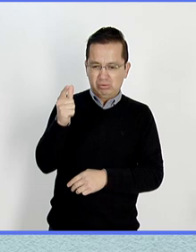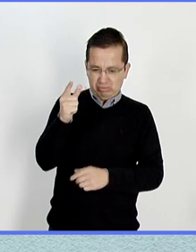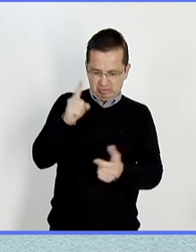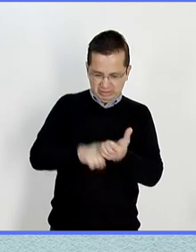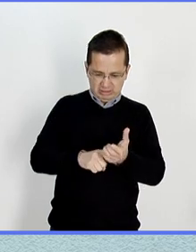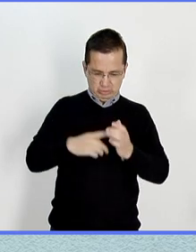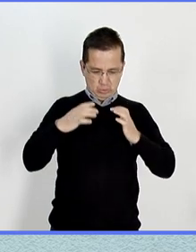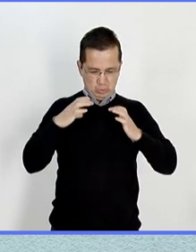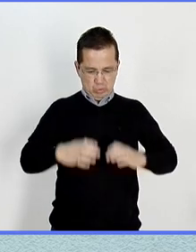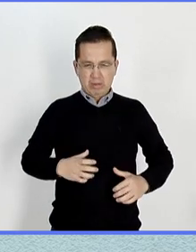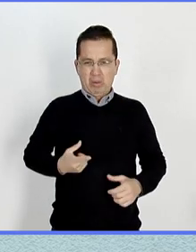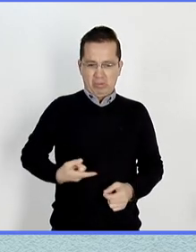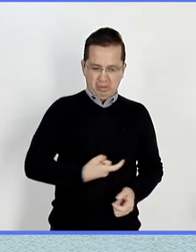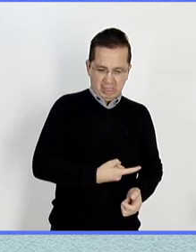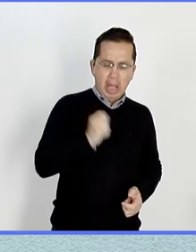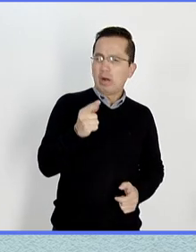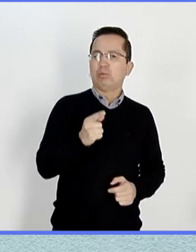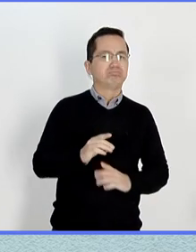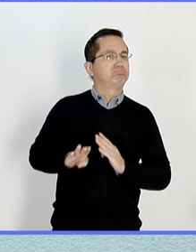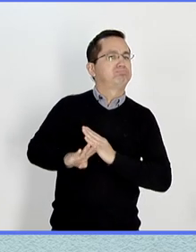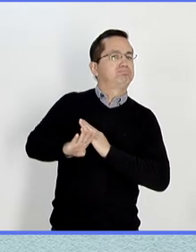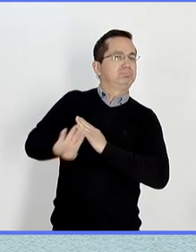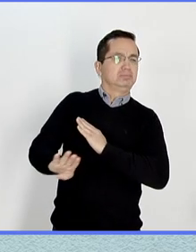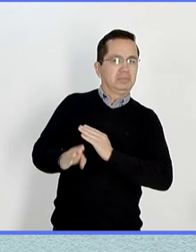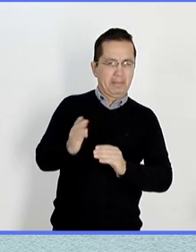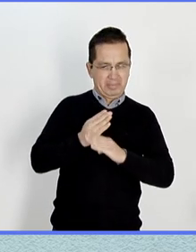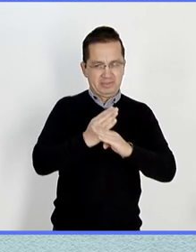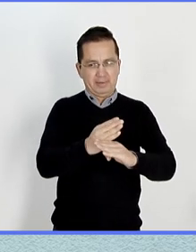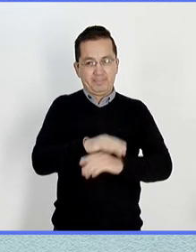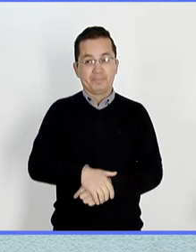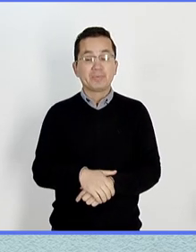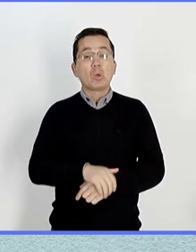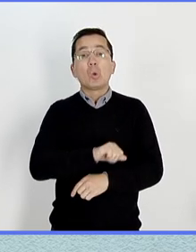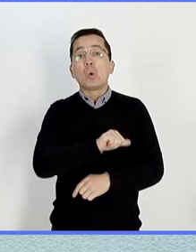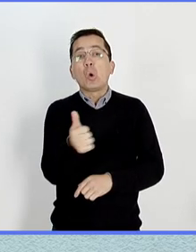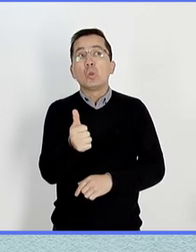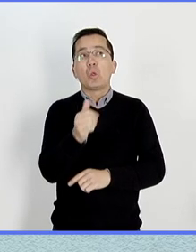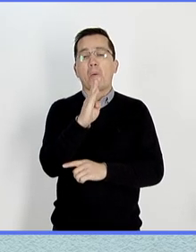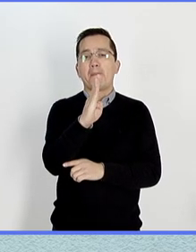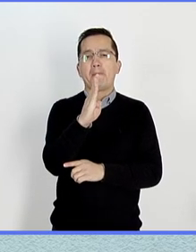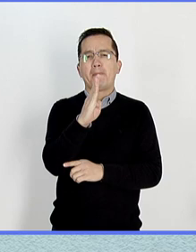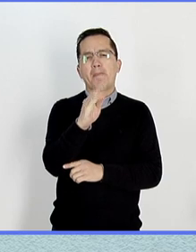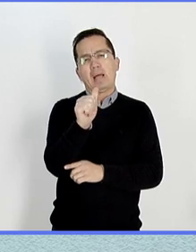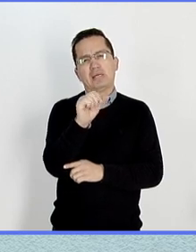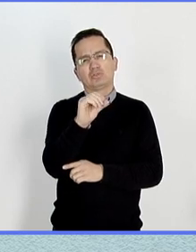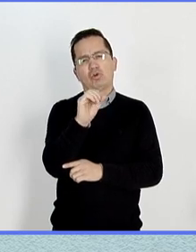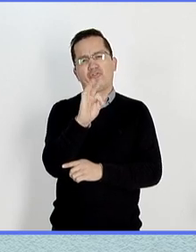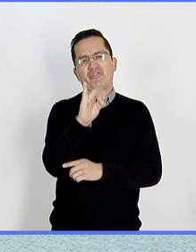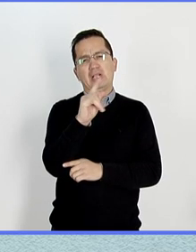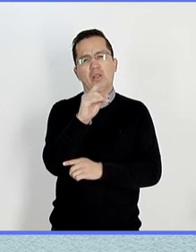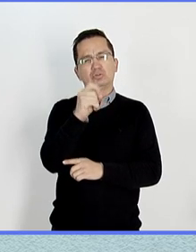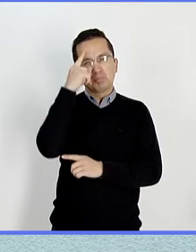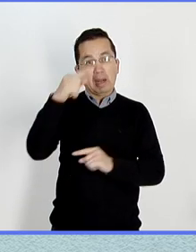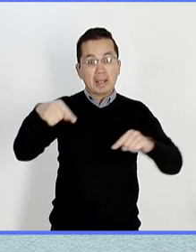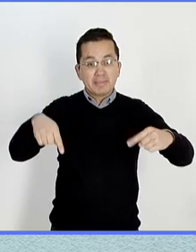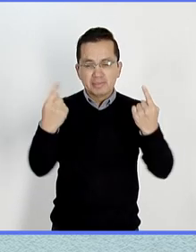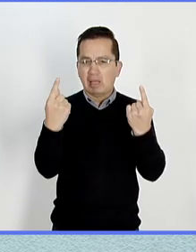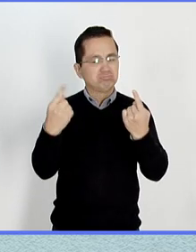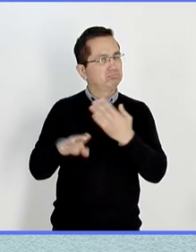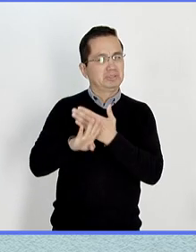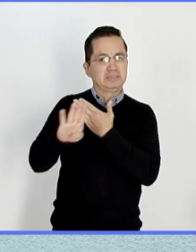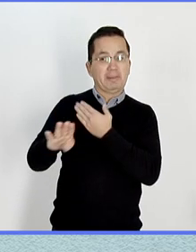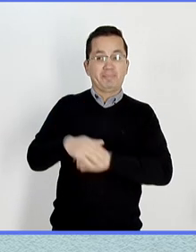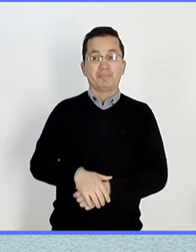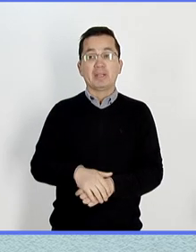intestinales. Los vasófilos, que están involucrados en reacciones alérgicas. Y los linfocitos,